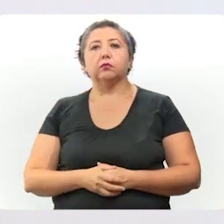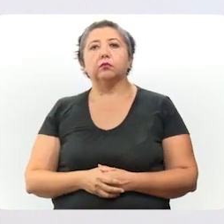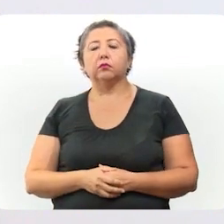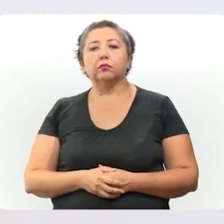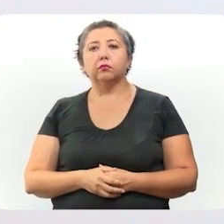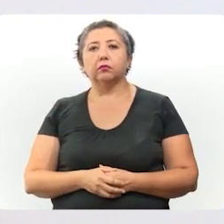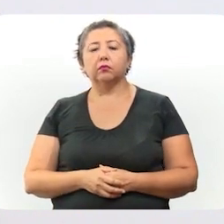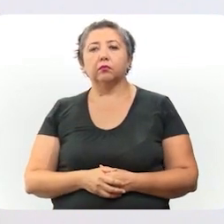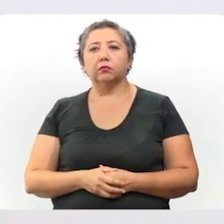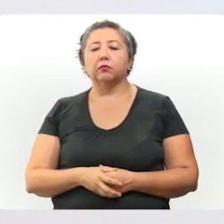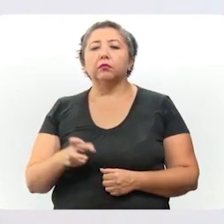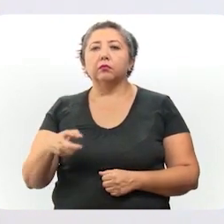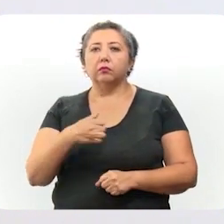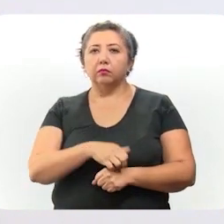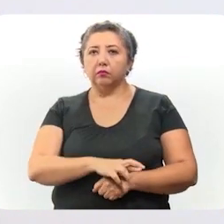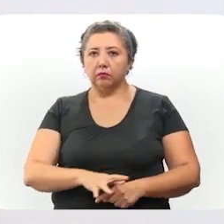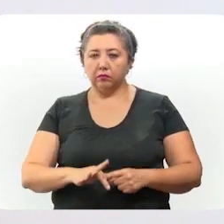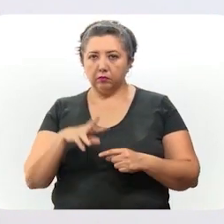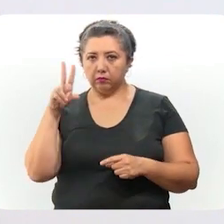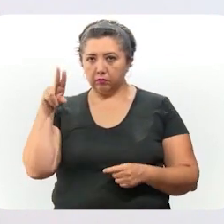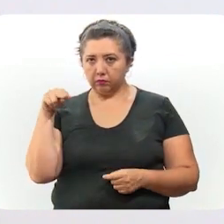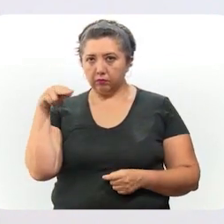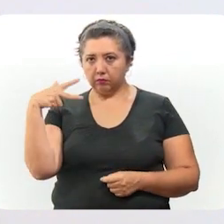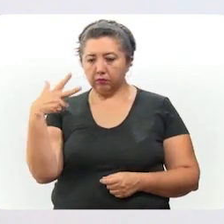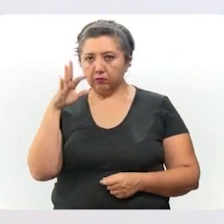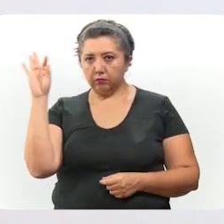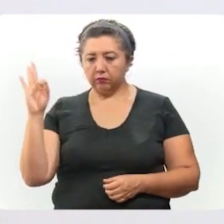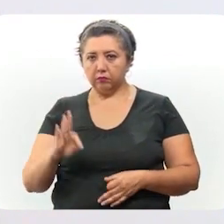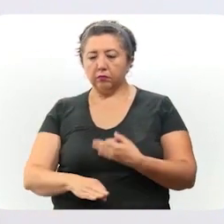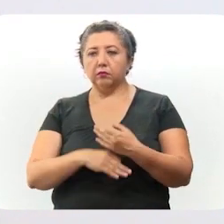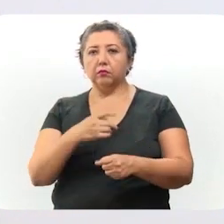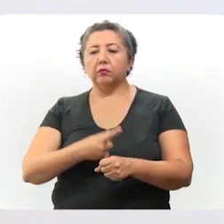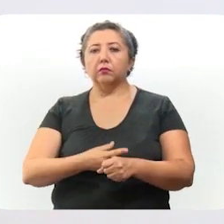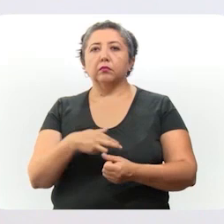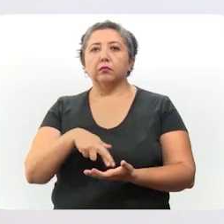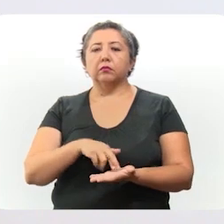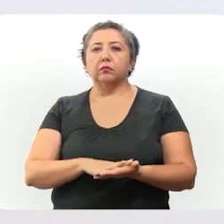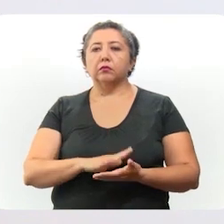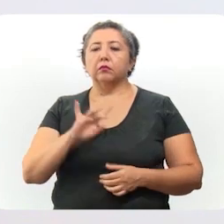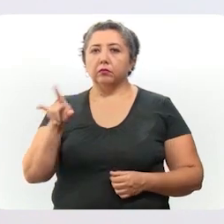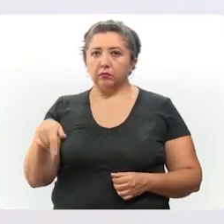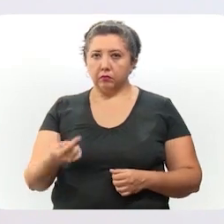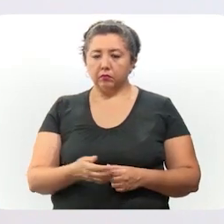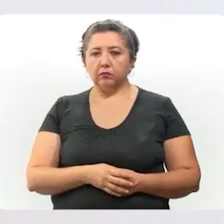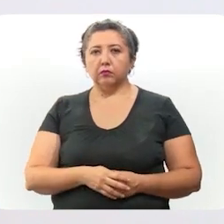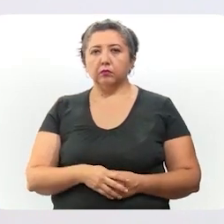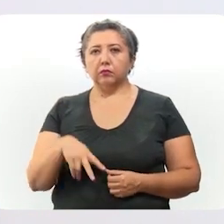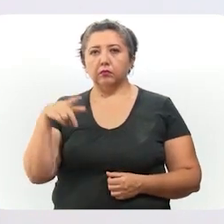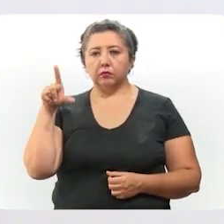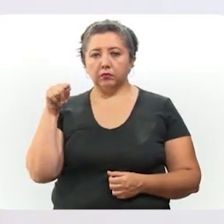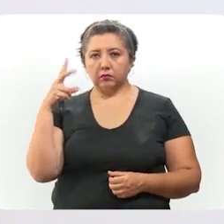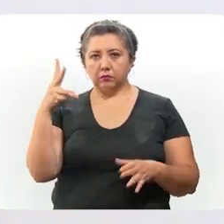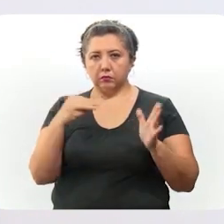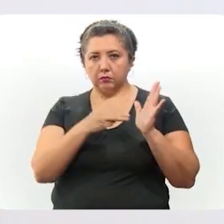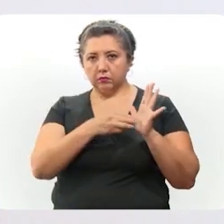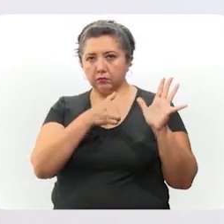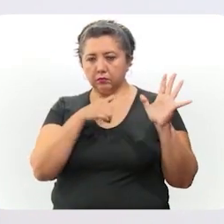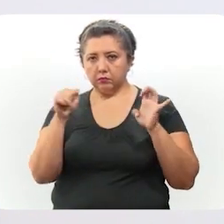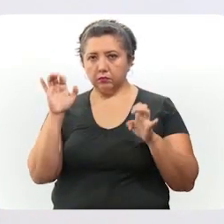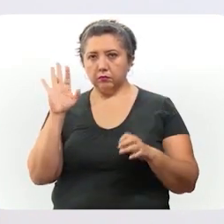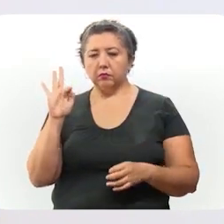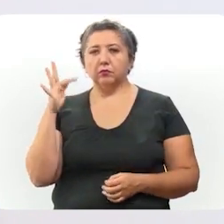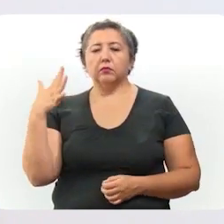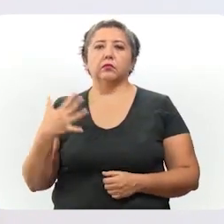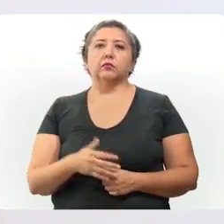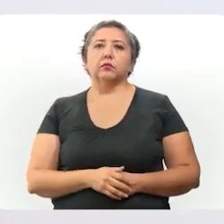contagiar. Esta cifra representa el 88% del total de contagios registrados, que es 72.645.